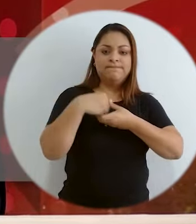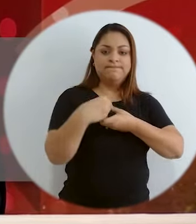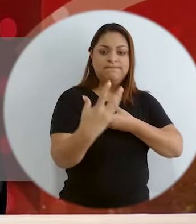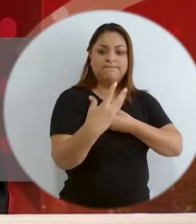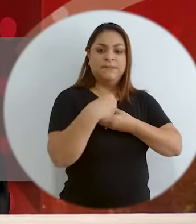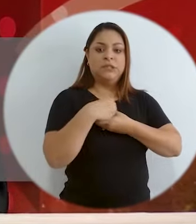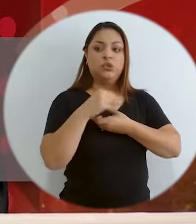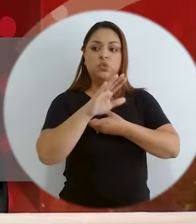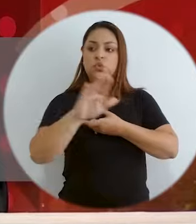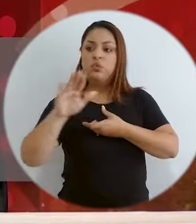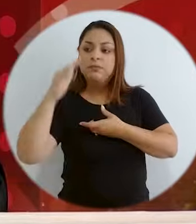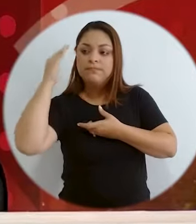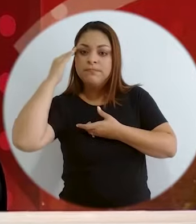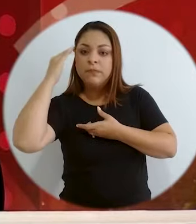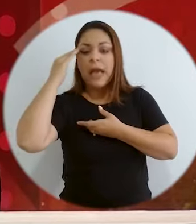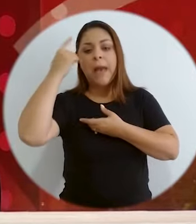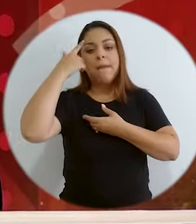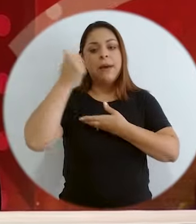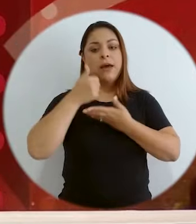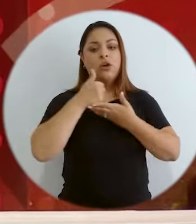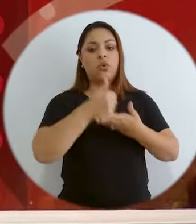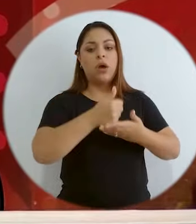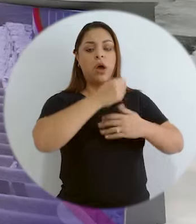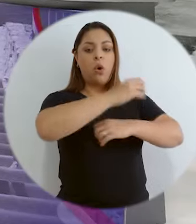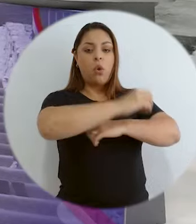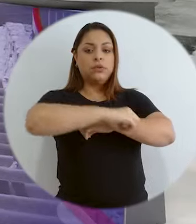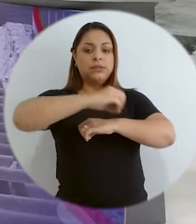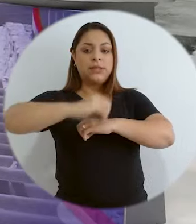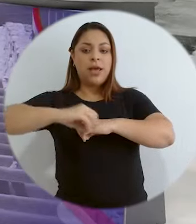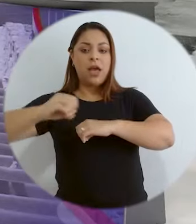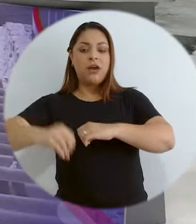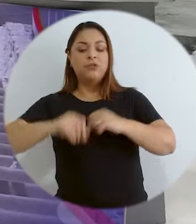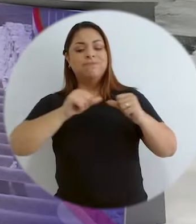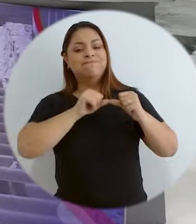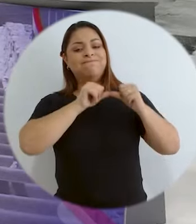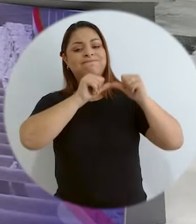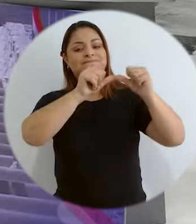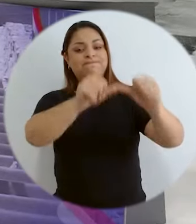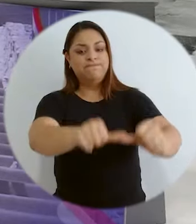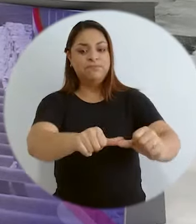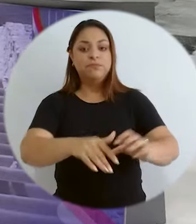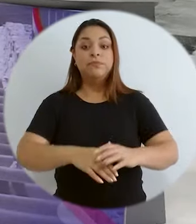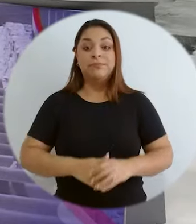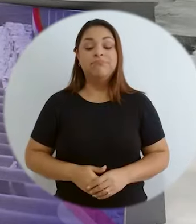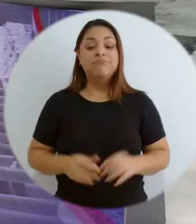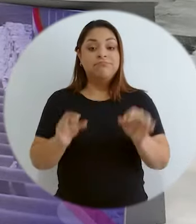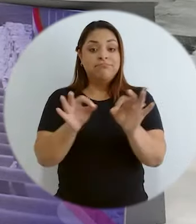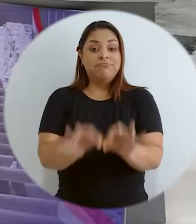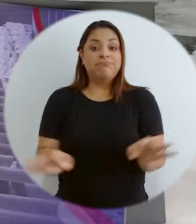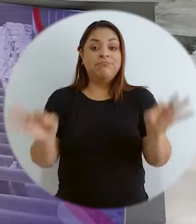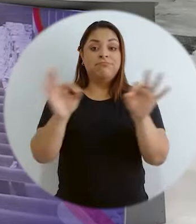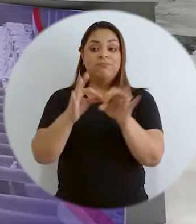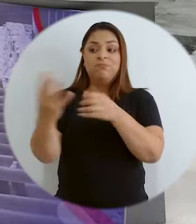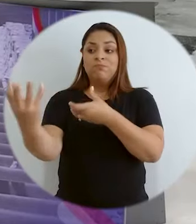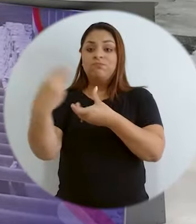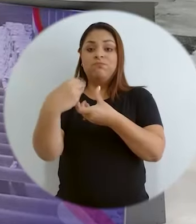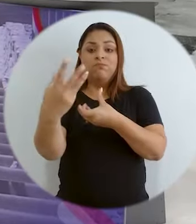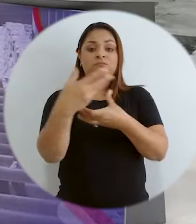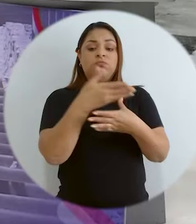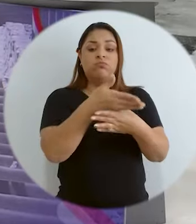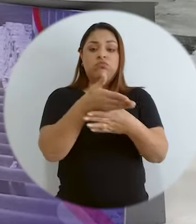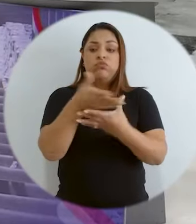integrar saberes para un océano sostenible, y eso es fundamental para compartir